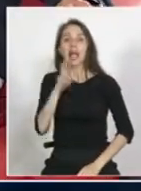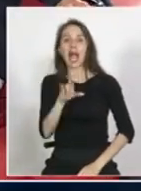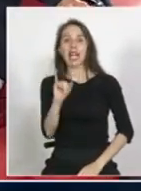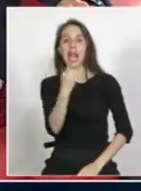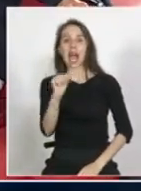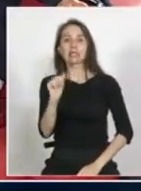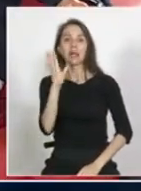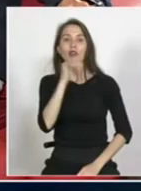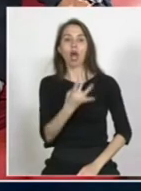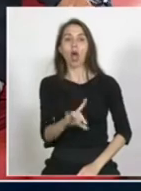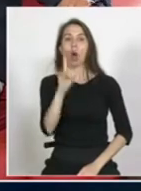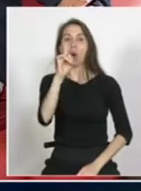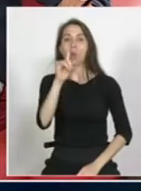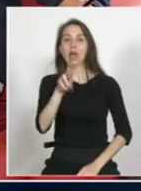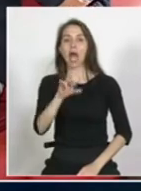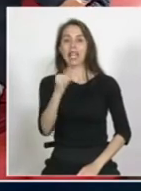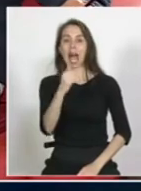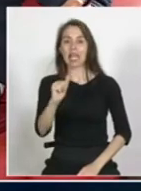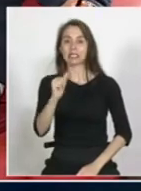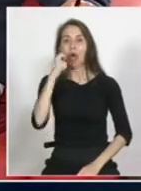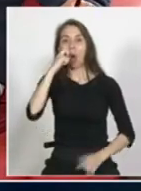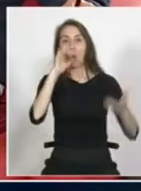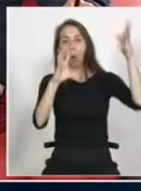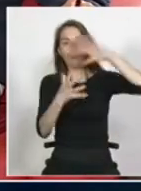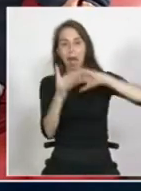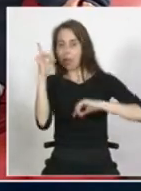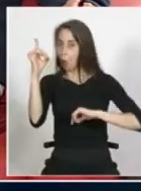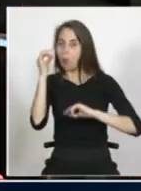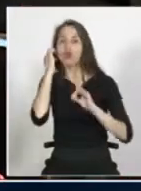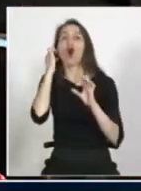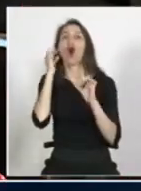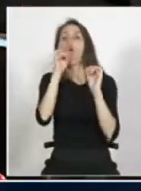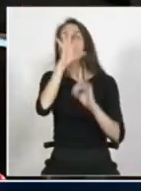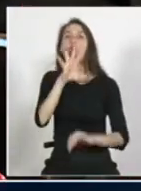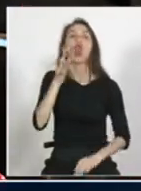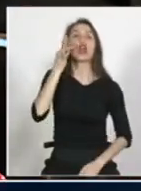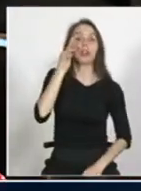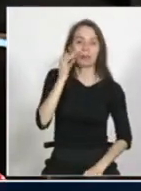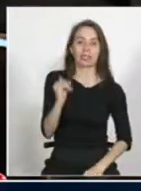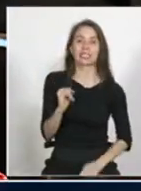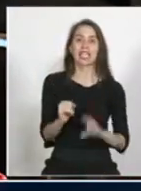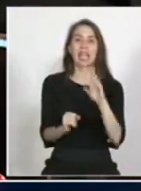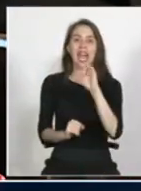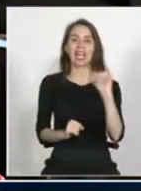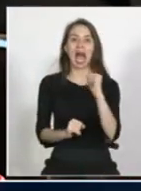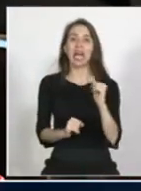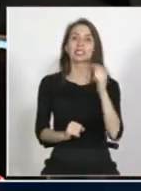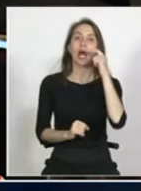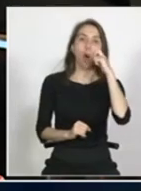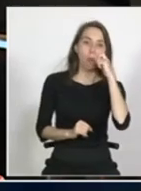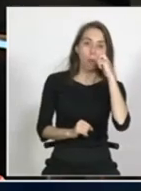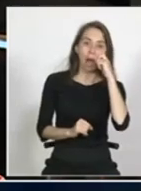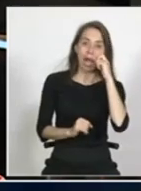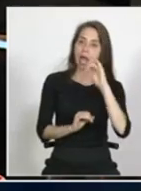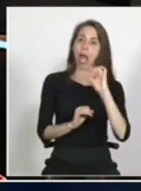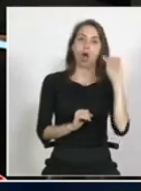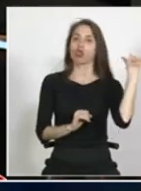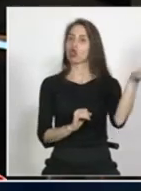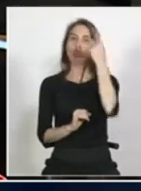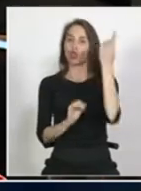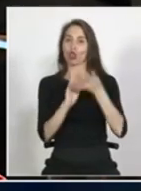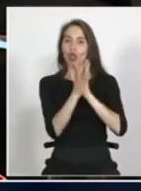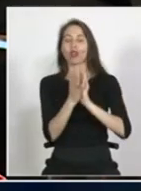ay ay ay perdón perdón con la cadena o con mi colega la raza humana uno lo ocupa no para discriminar lo ocupa por ignorancia